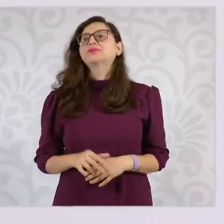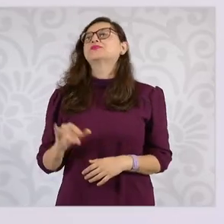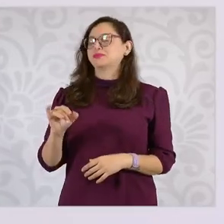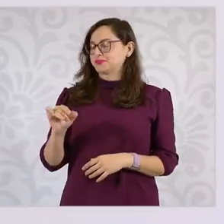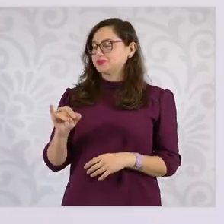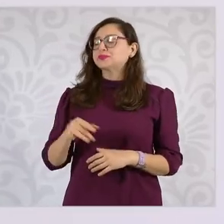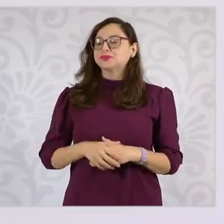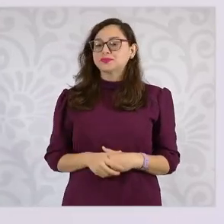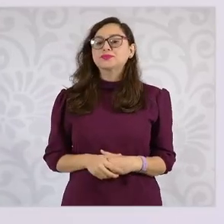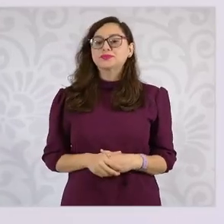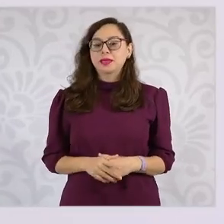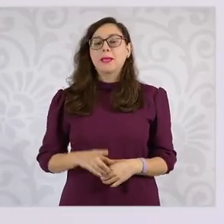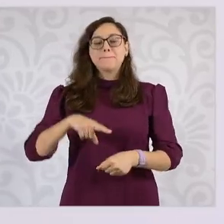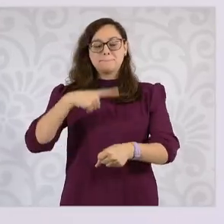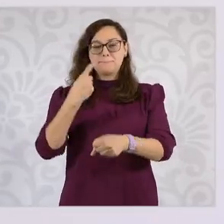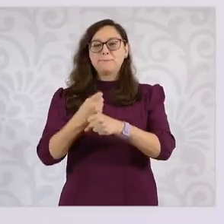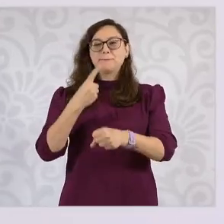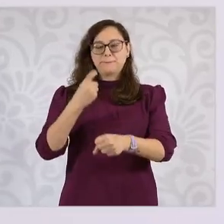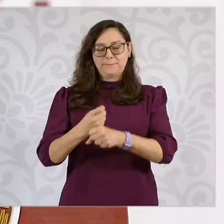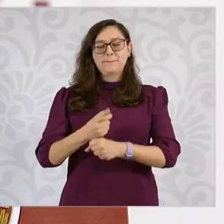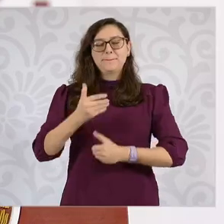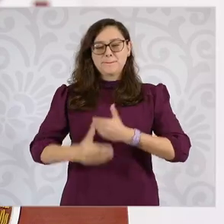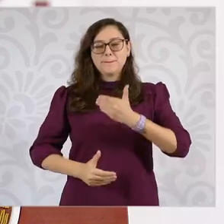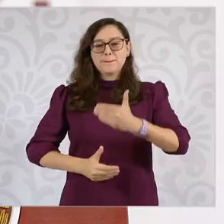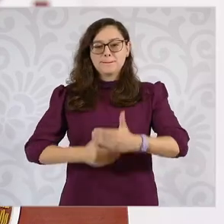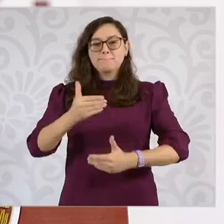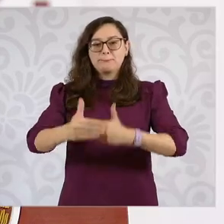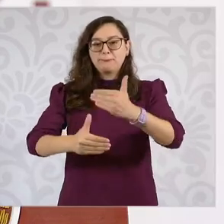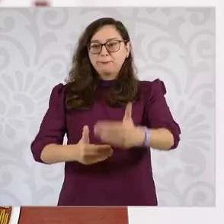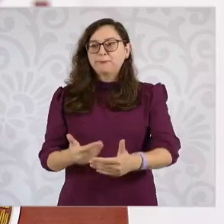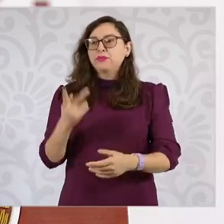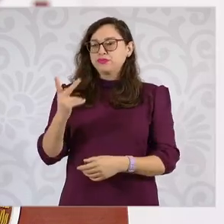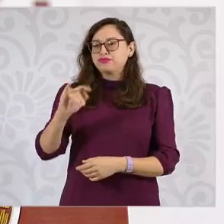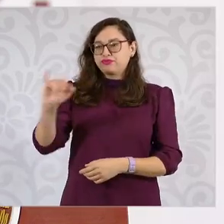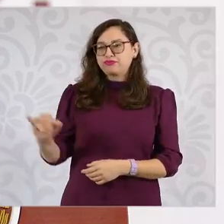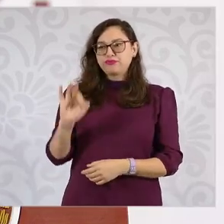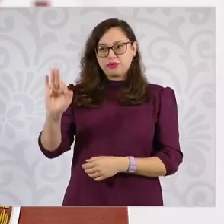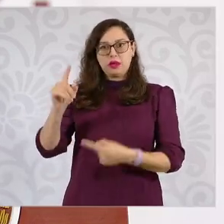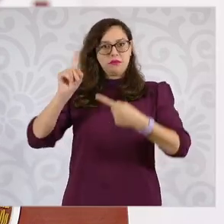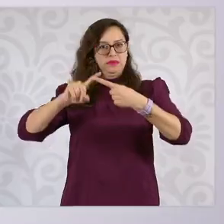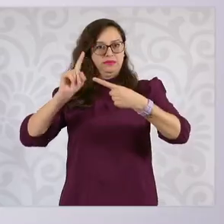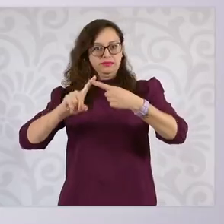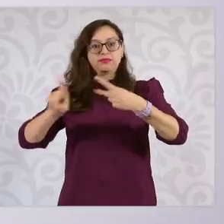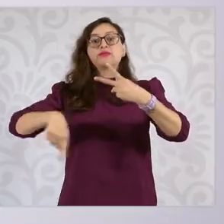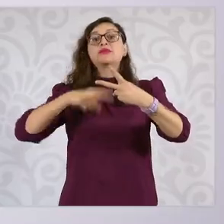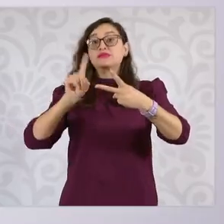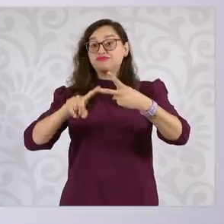y después se analizarán fiscalías, juzgados cívicos,